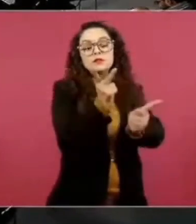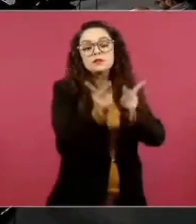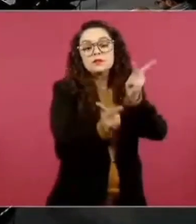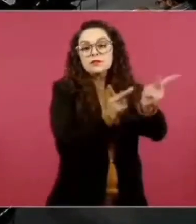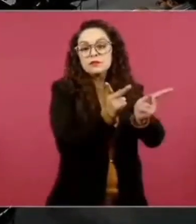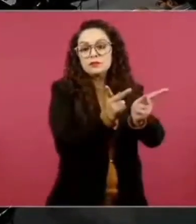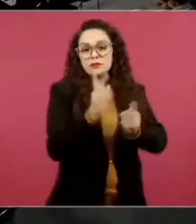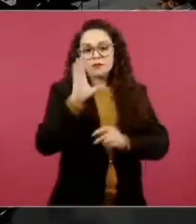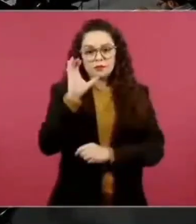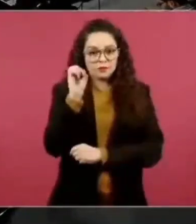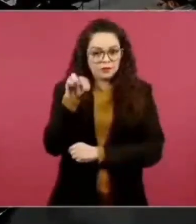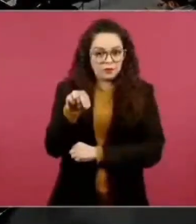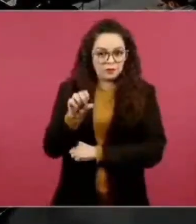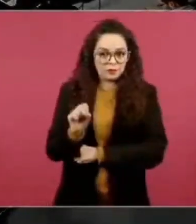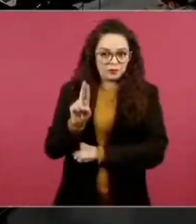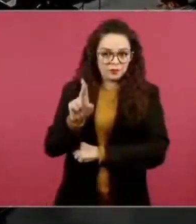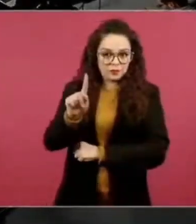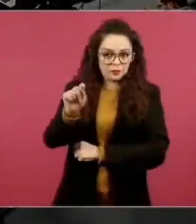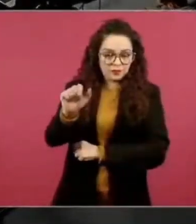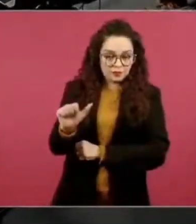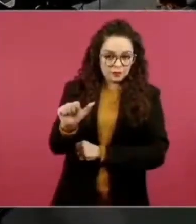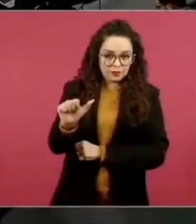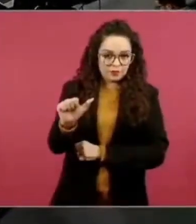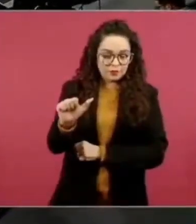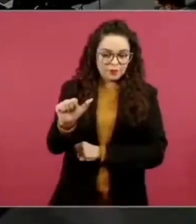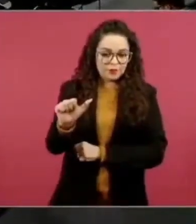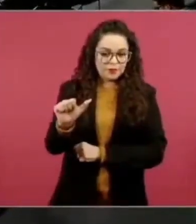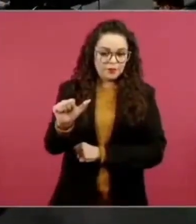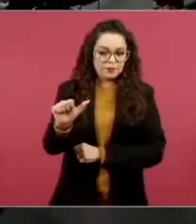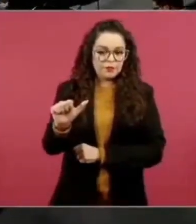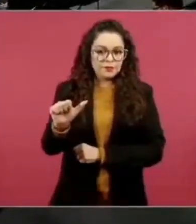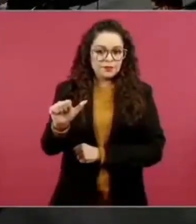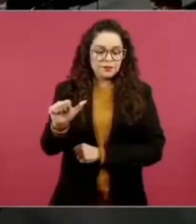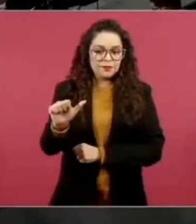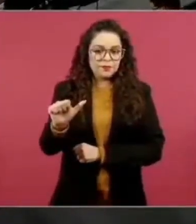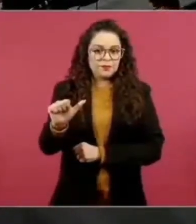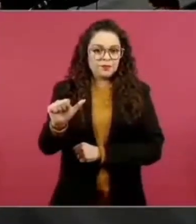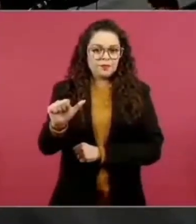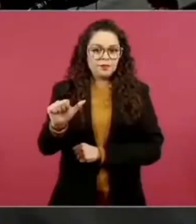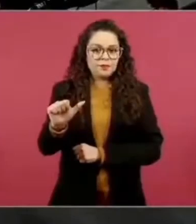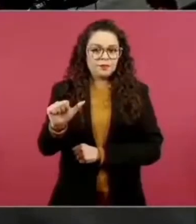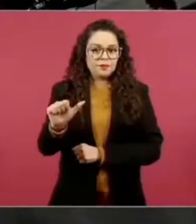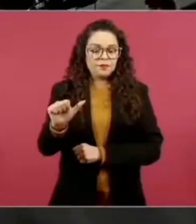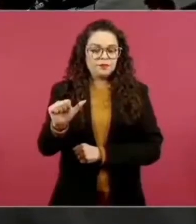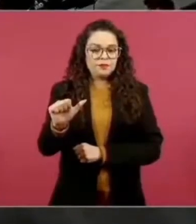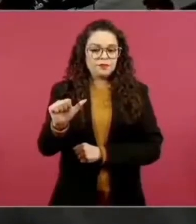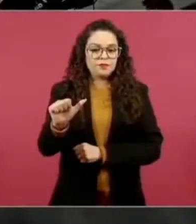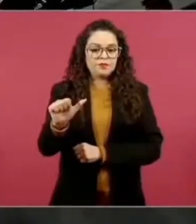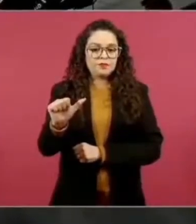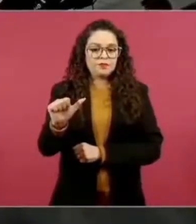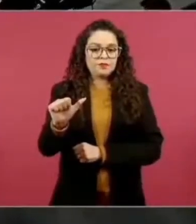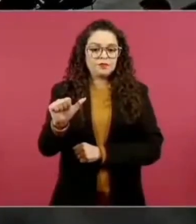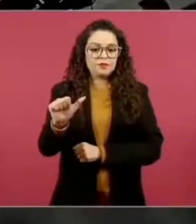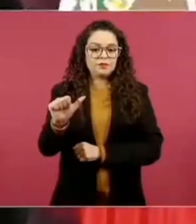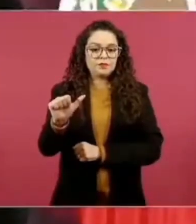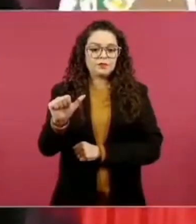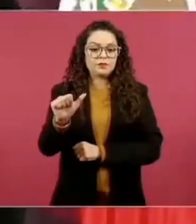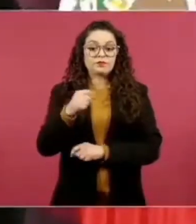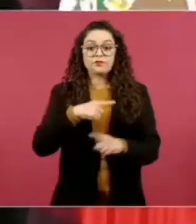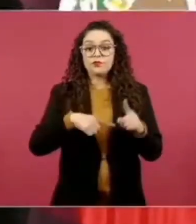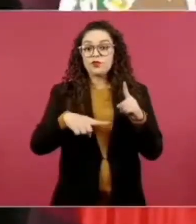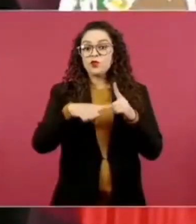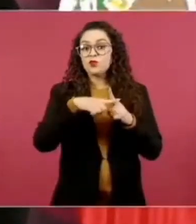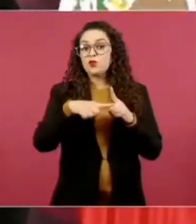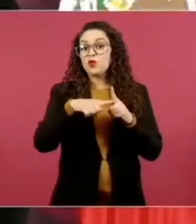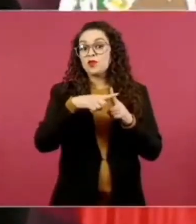nos ayuda a todos a saber qué